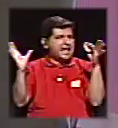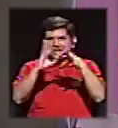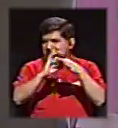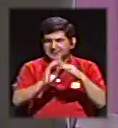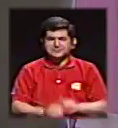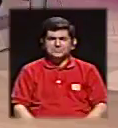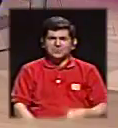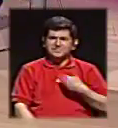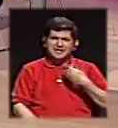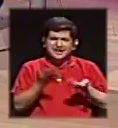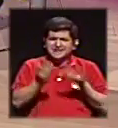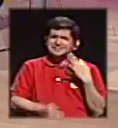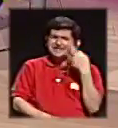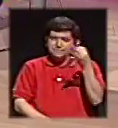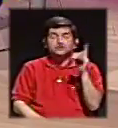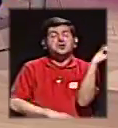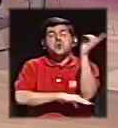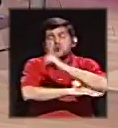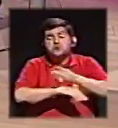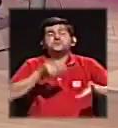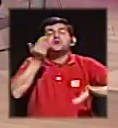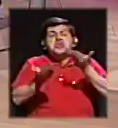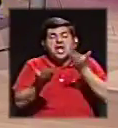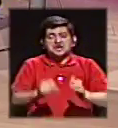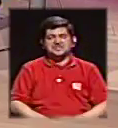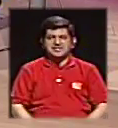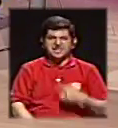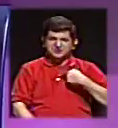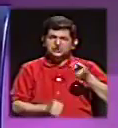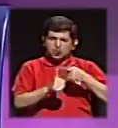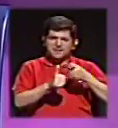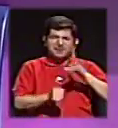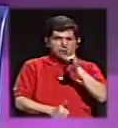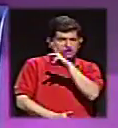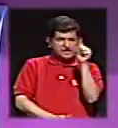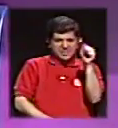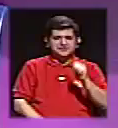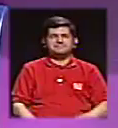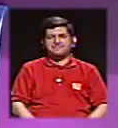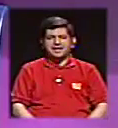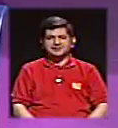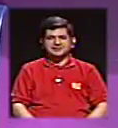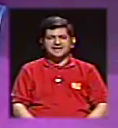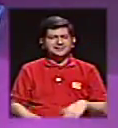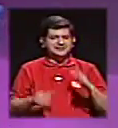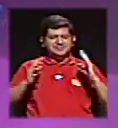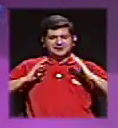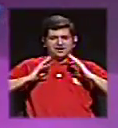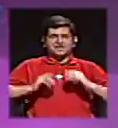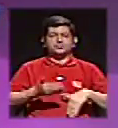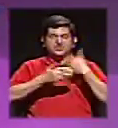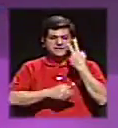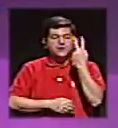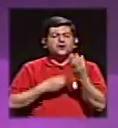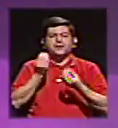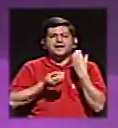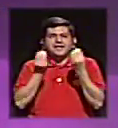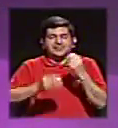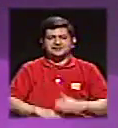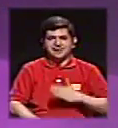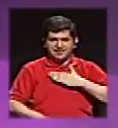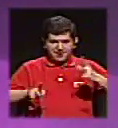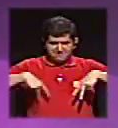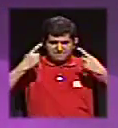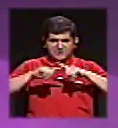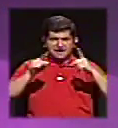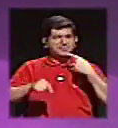con eso. ¿Va a tener algún día, doña Pilar? Algún día, tal vez, no, me voy a tomar primero mis seis meses sabáticos por lo menos y después voy a ver qué hago con mi vida, pero volviendo a